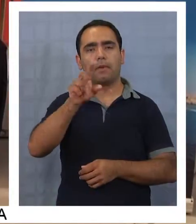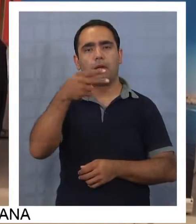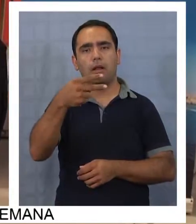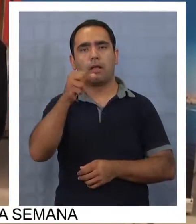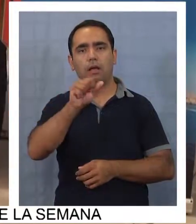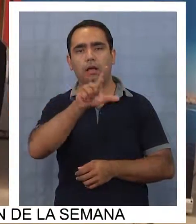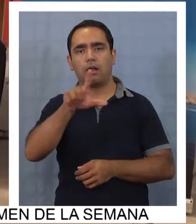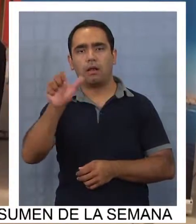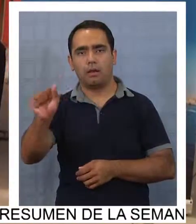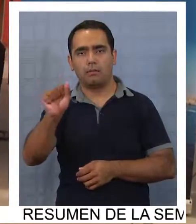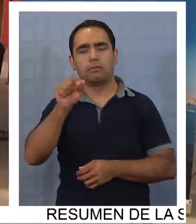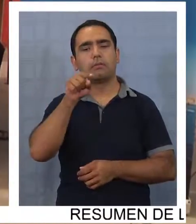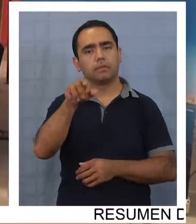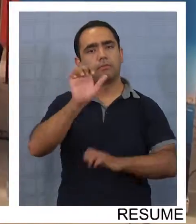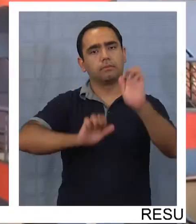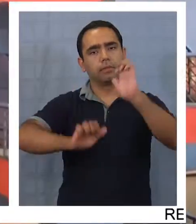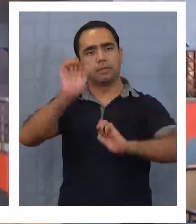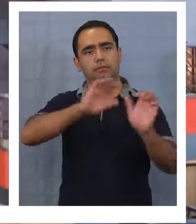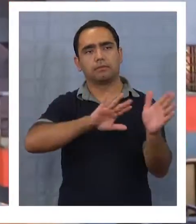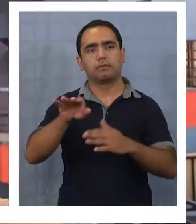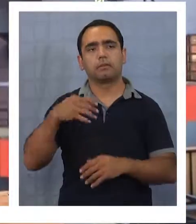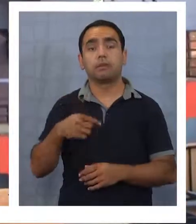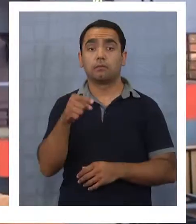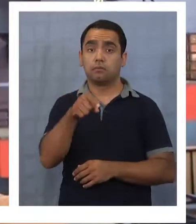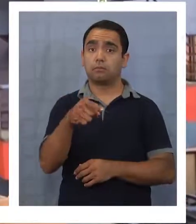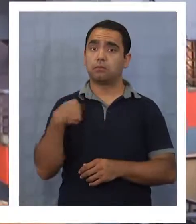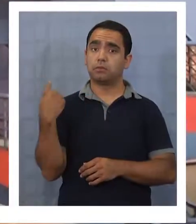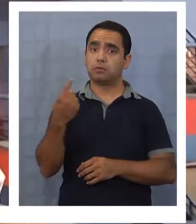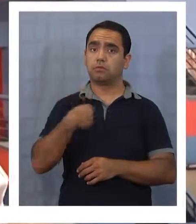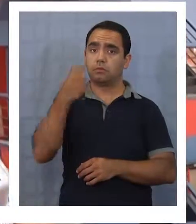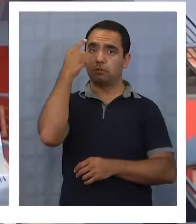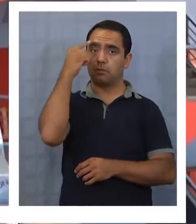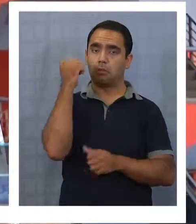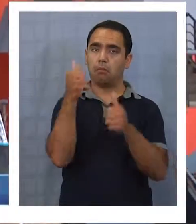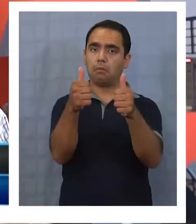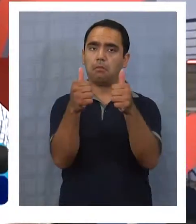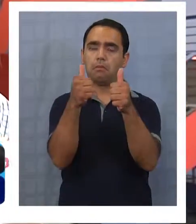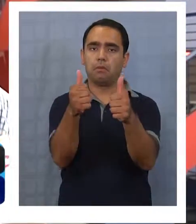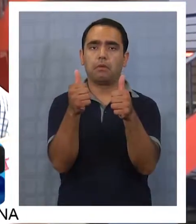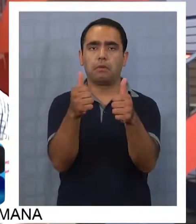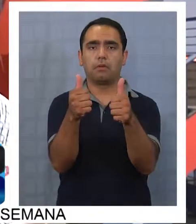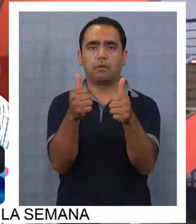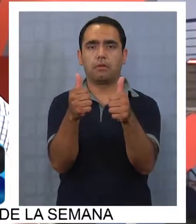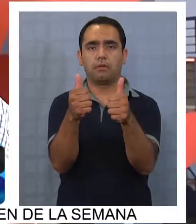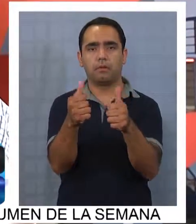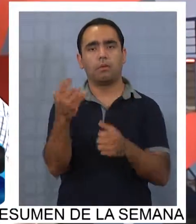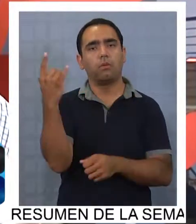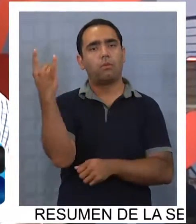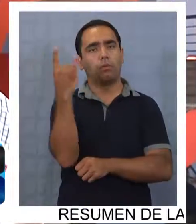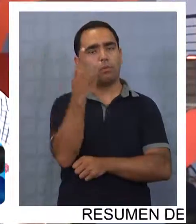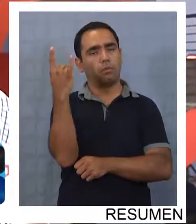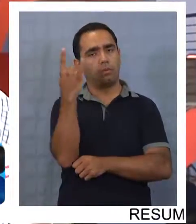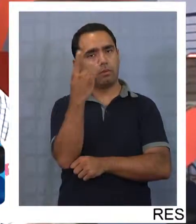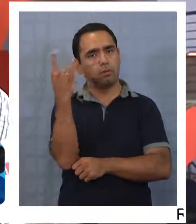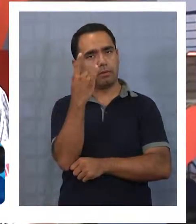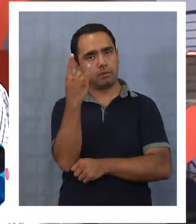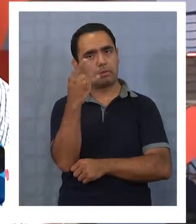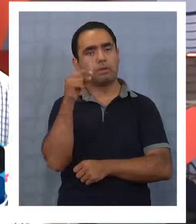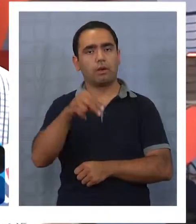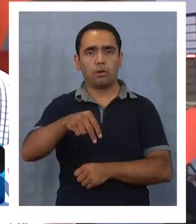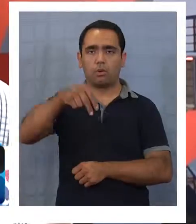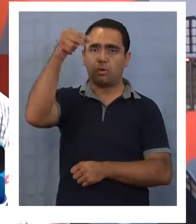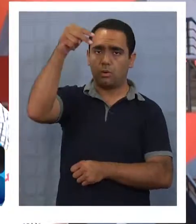Valhalla es una de ellas. Nos parece genial que las